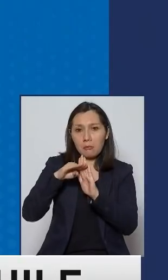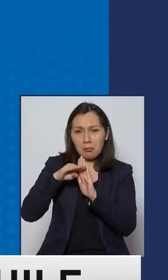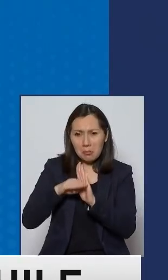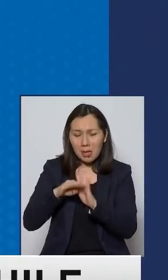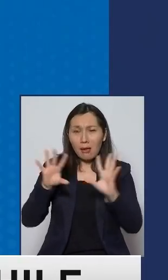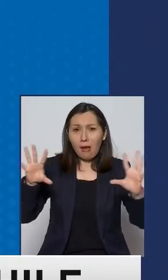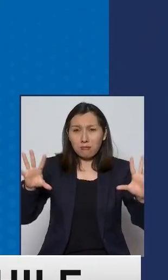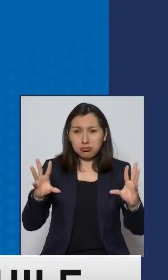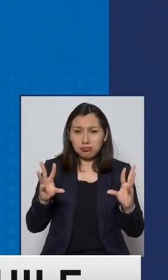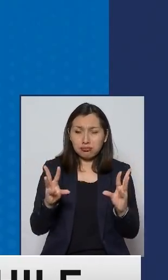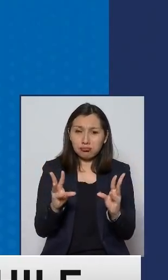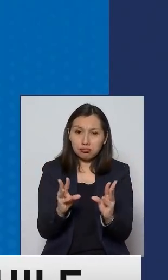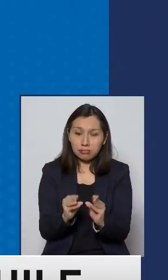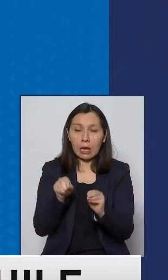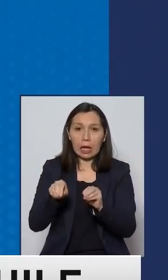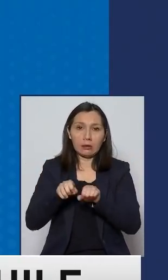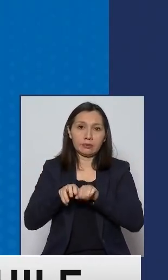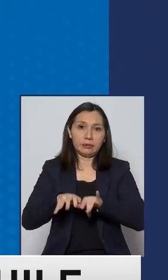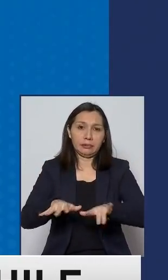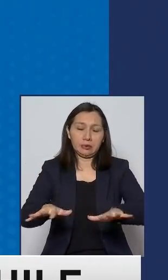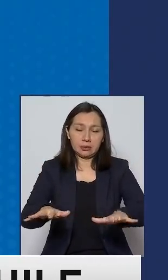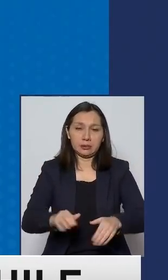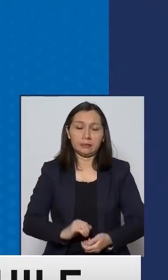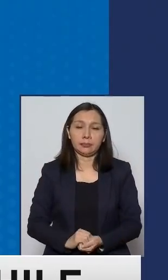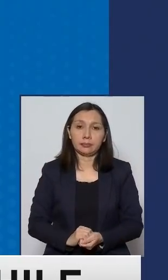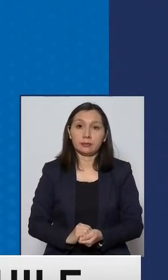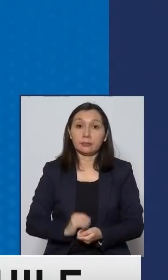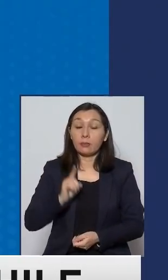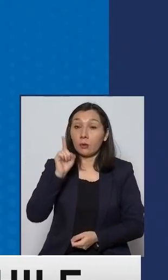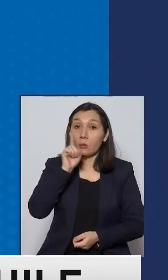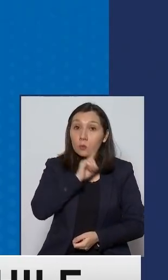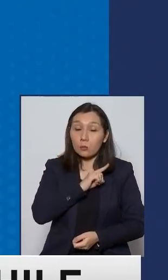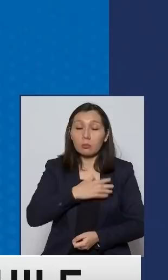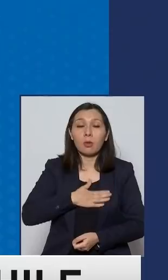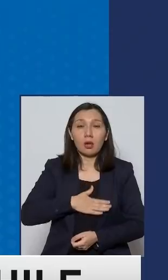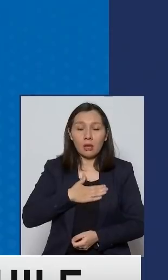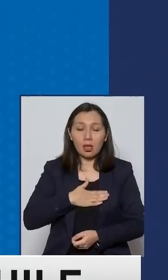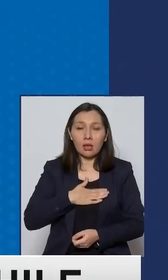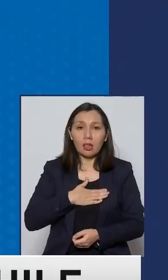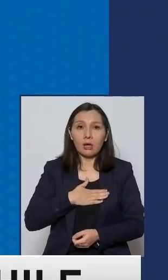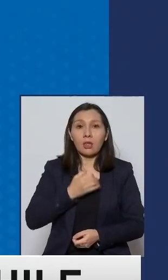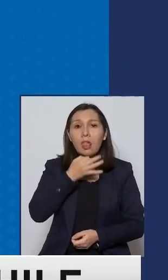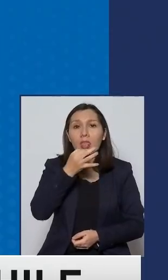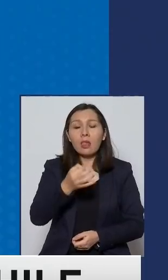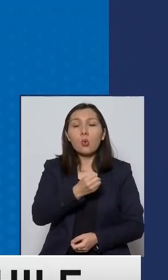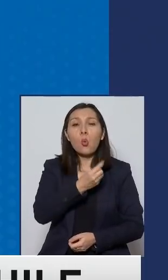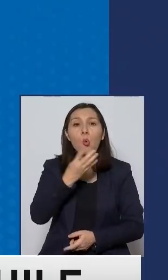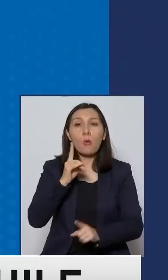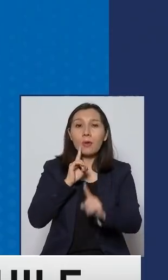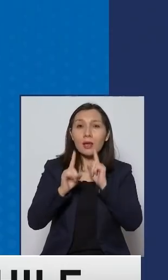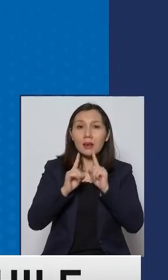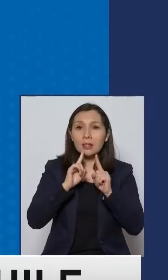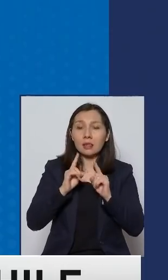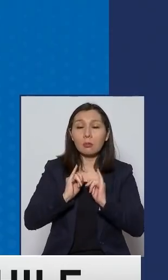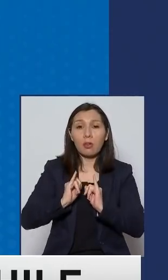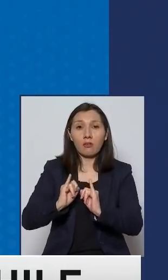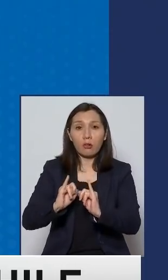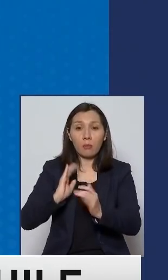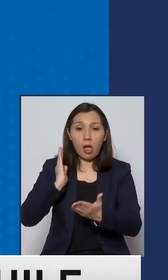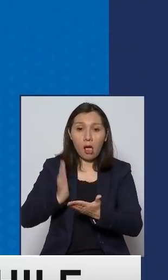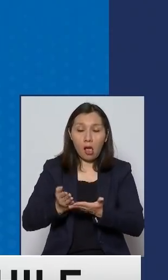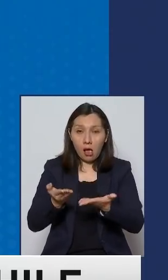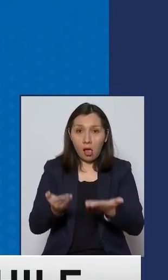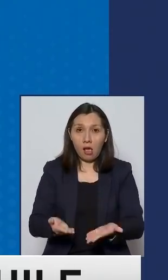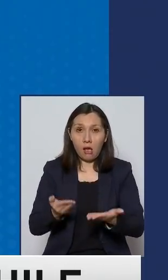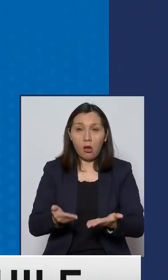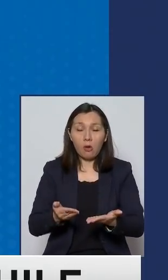el progreso de esta pandemia. Finalmente, quiero dar el número de los exámenes que hemos reportado hasta el